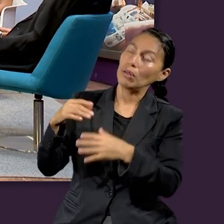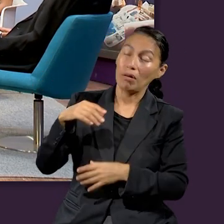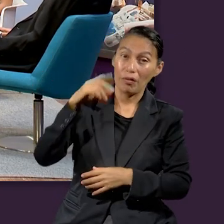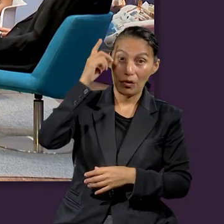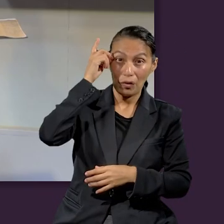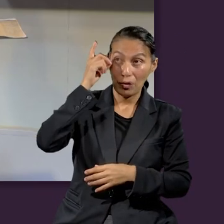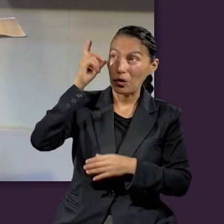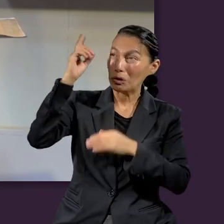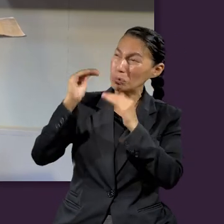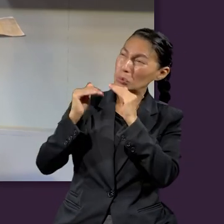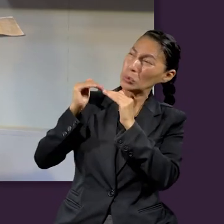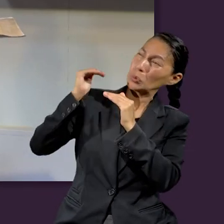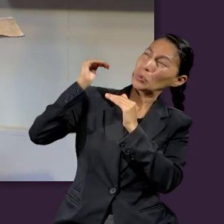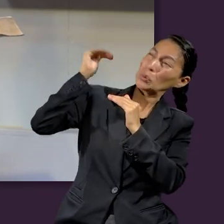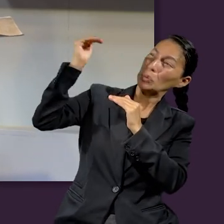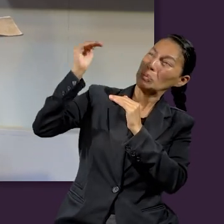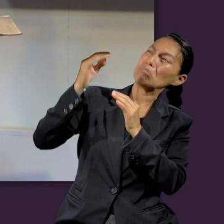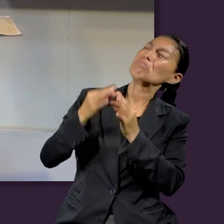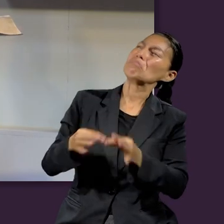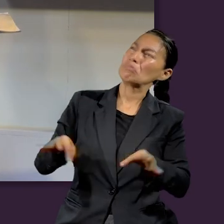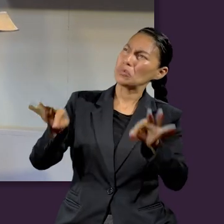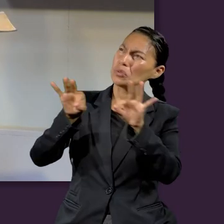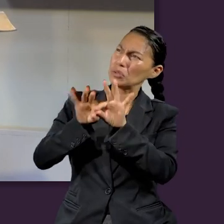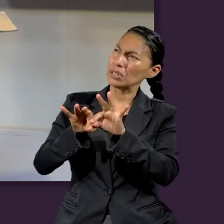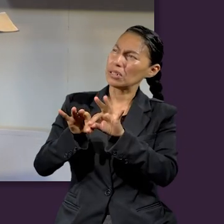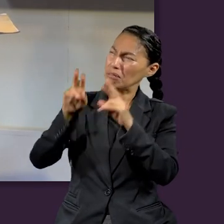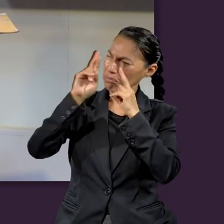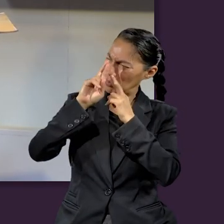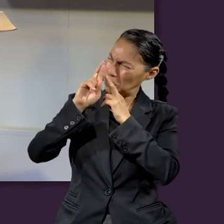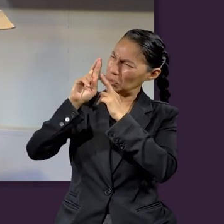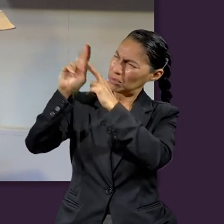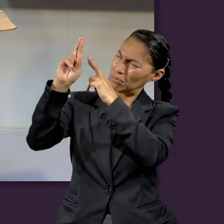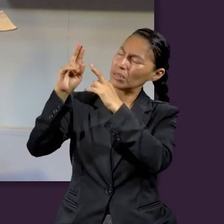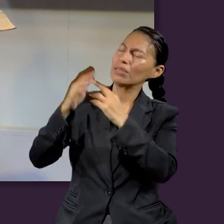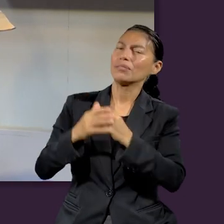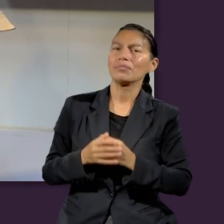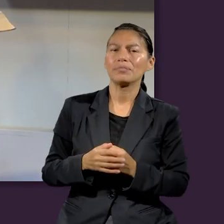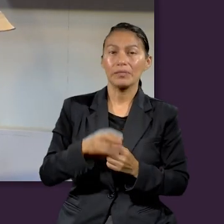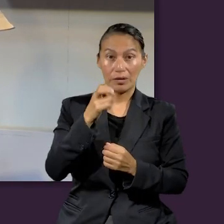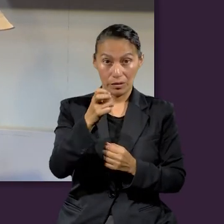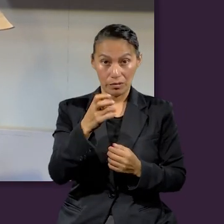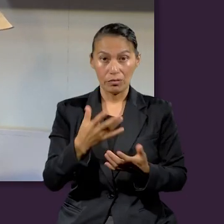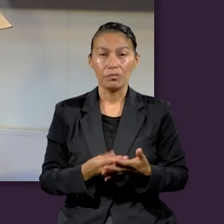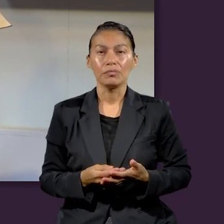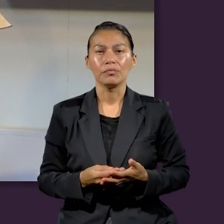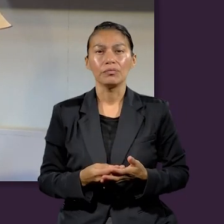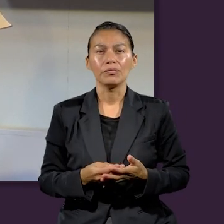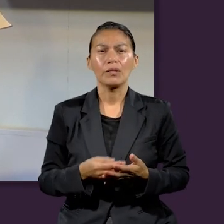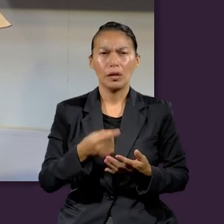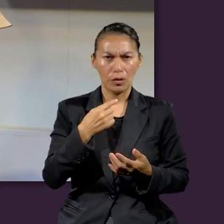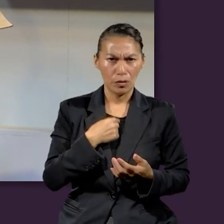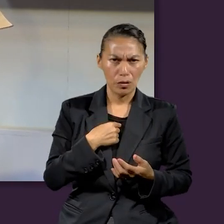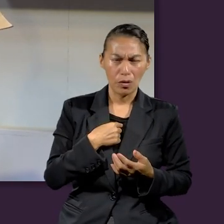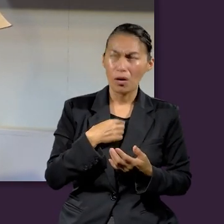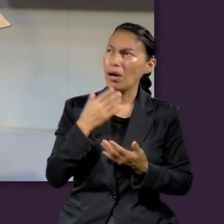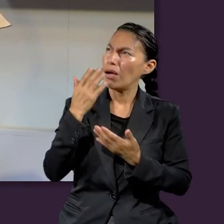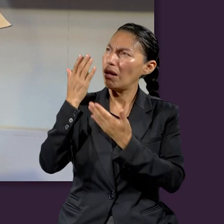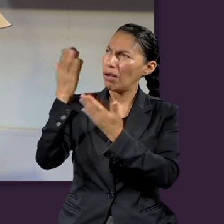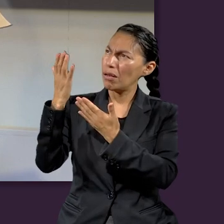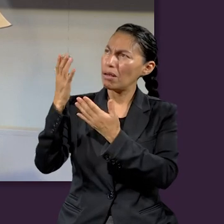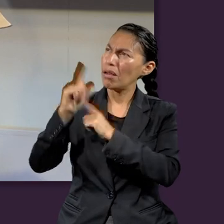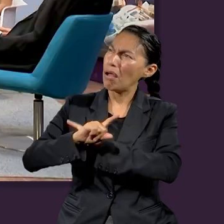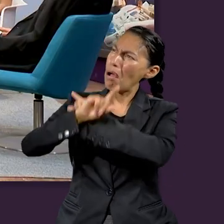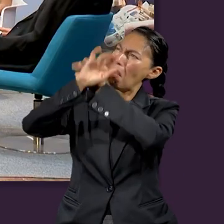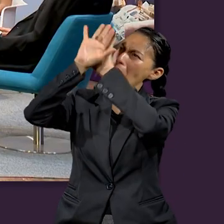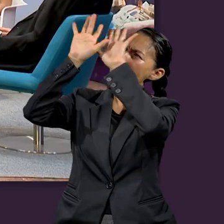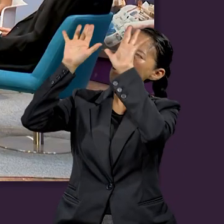wow, qué grandote es, qué importante es y lo respeto. No es un temor de ese tipo, ¿no? Y entonces le temo a Dios y no solo eso, sino que le